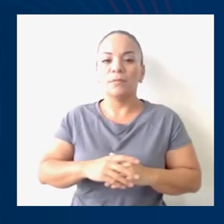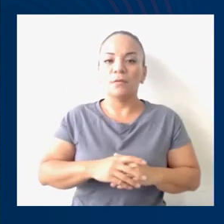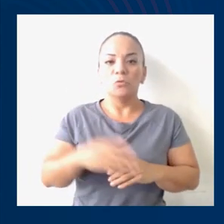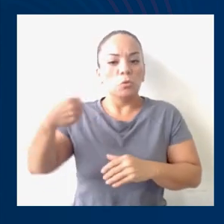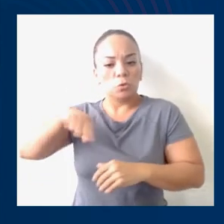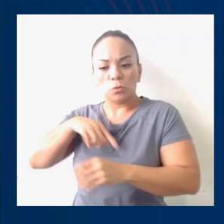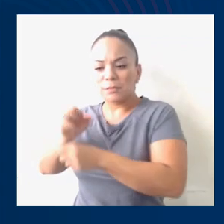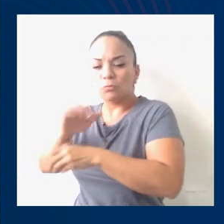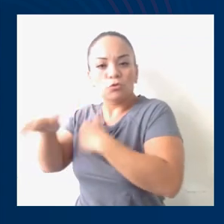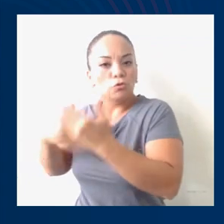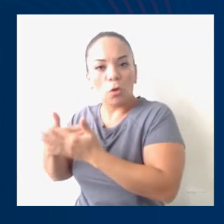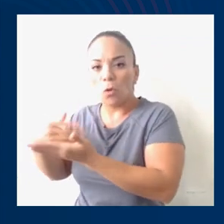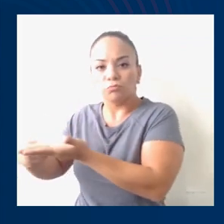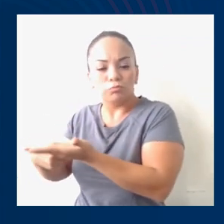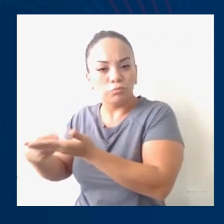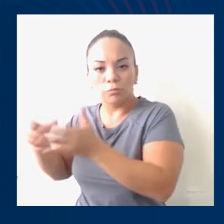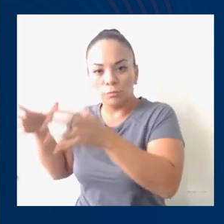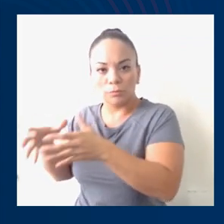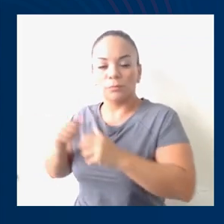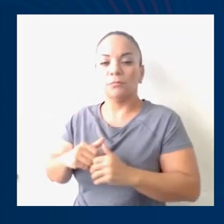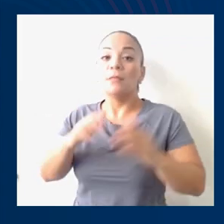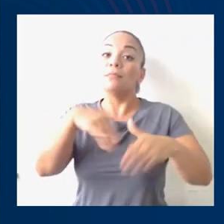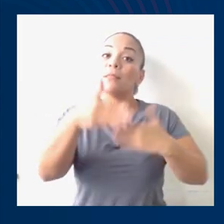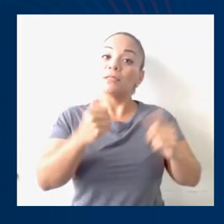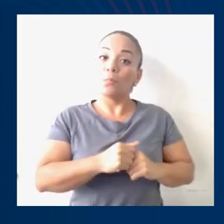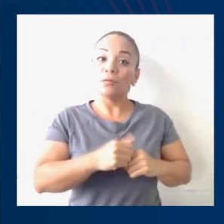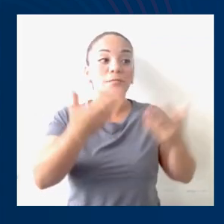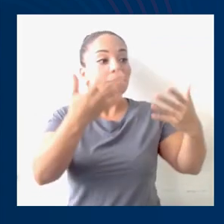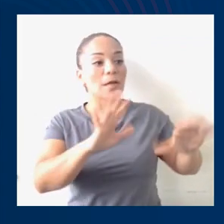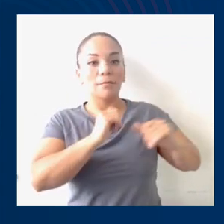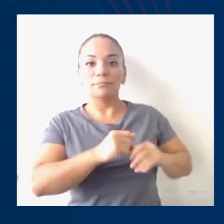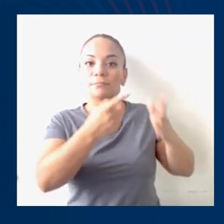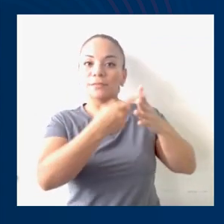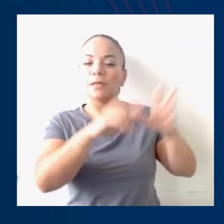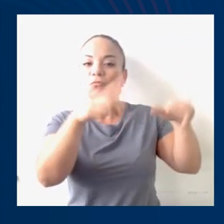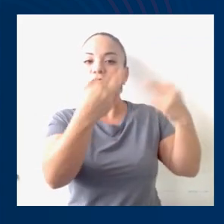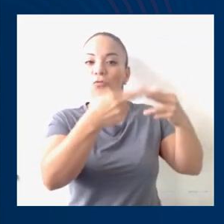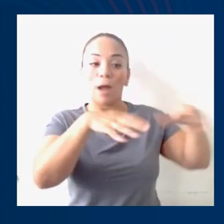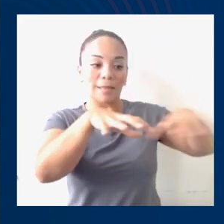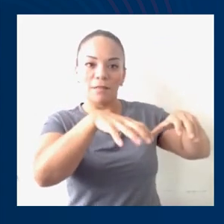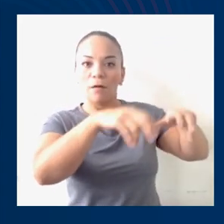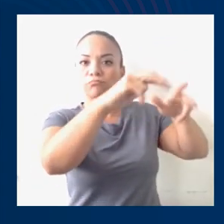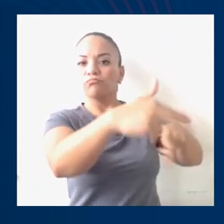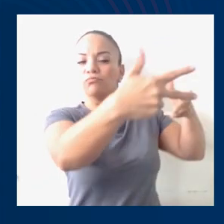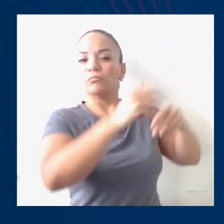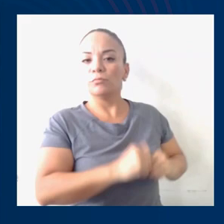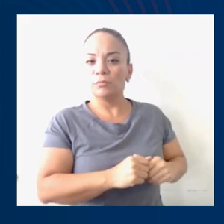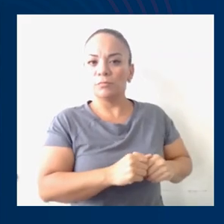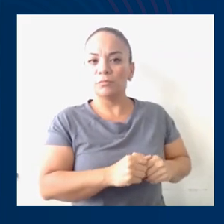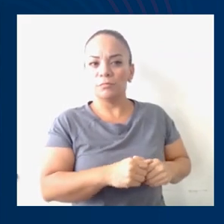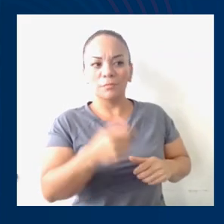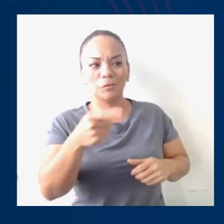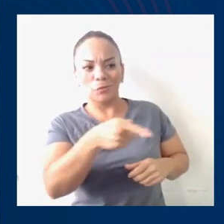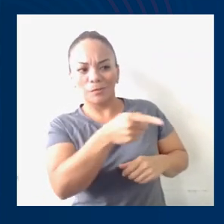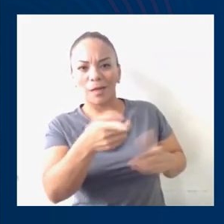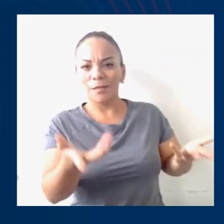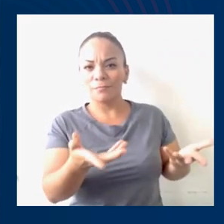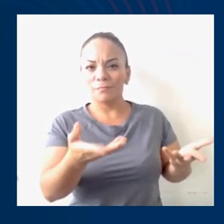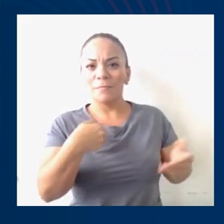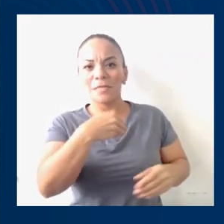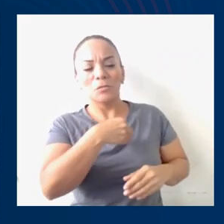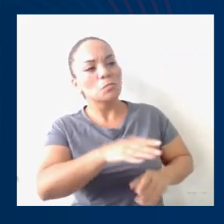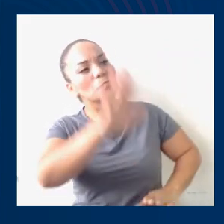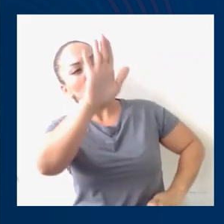todo lo que debemos hacer para llegar a una decisión y luego prendemos las cámaras en un